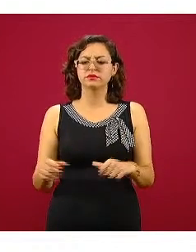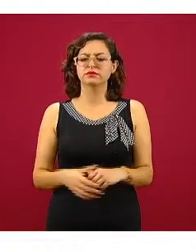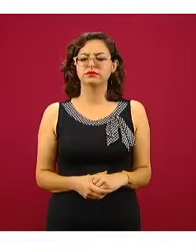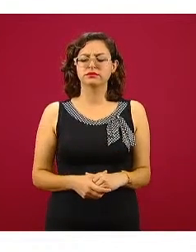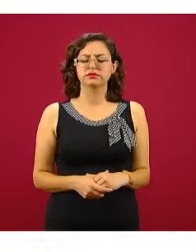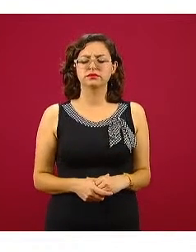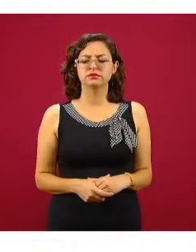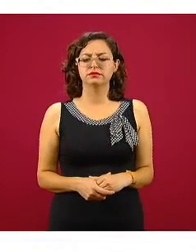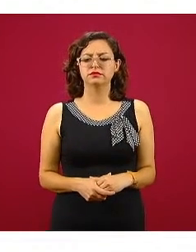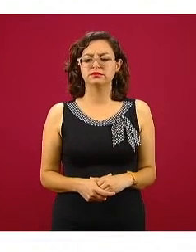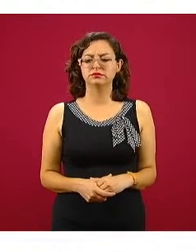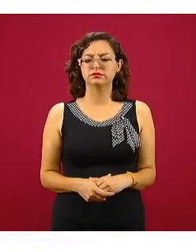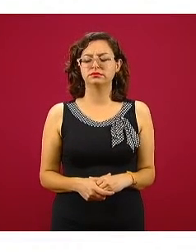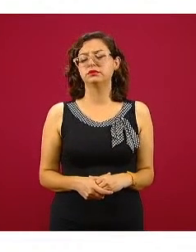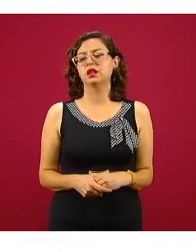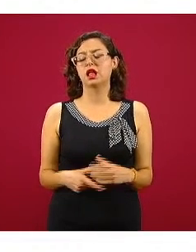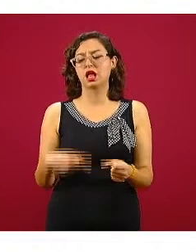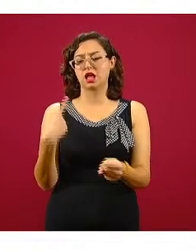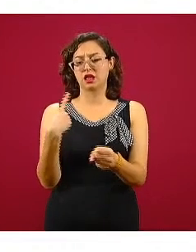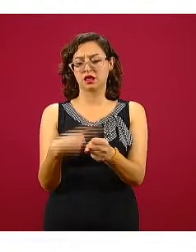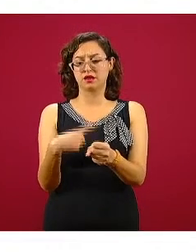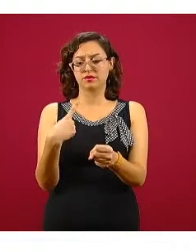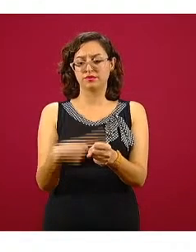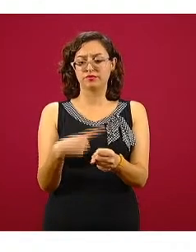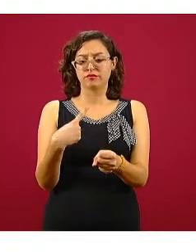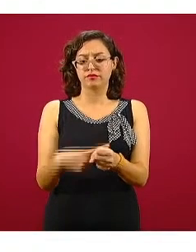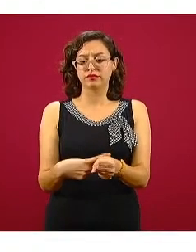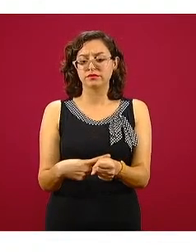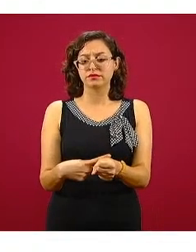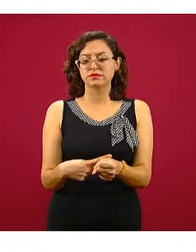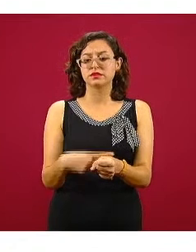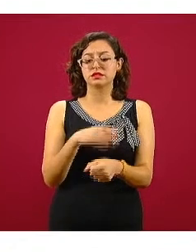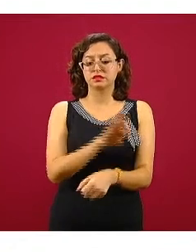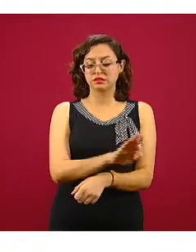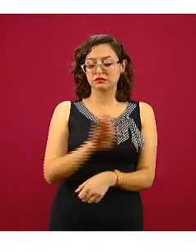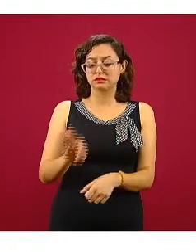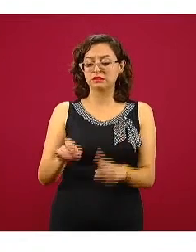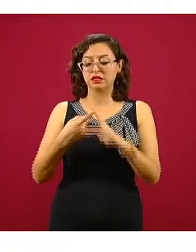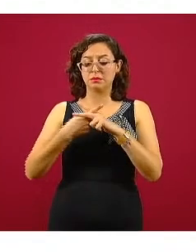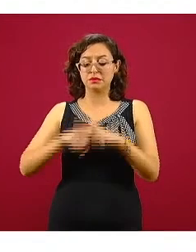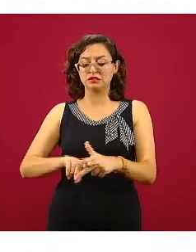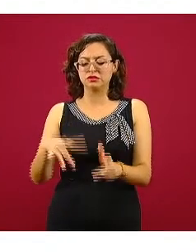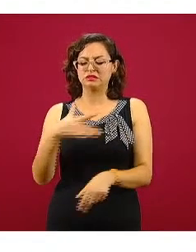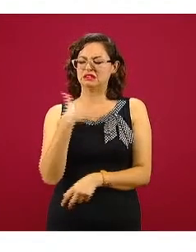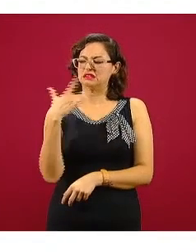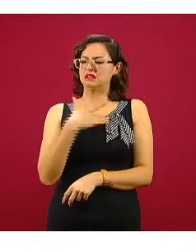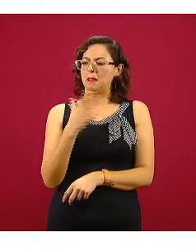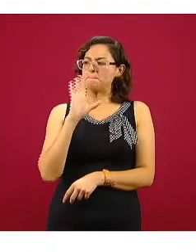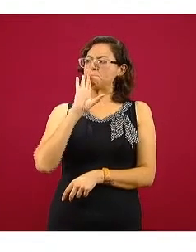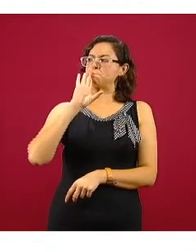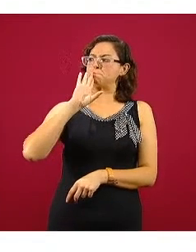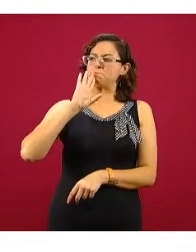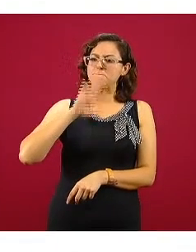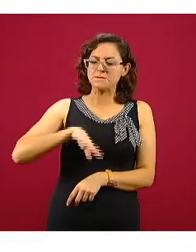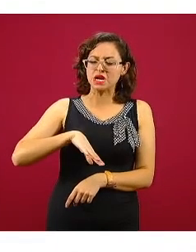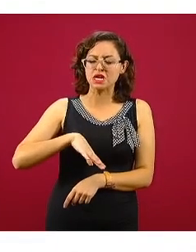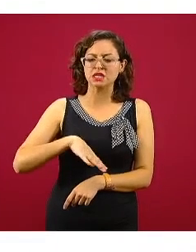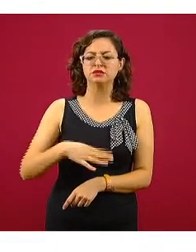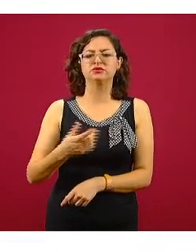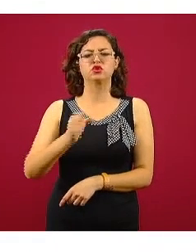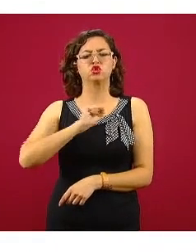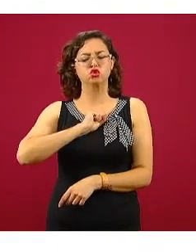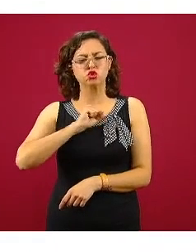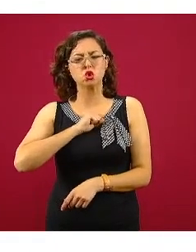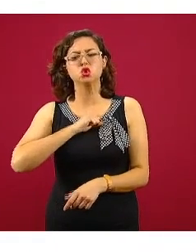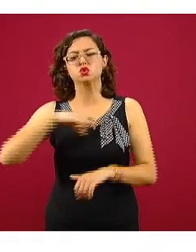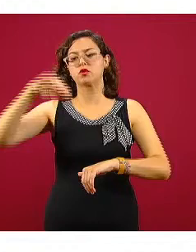epidémica de casos por fecha de inicio de síntomas, es decir, cuando iniciaron con la tos, con